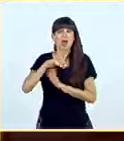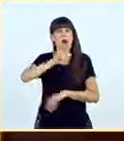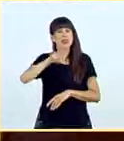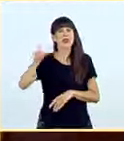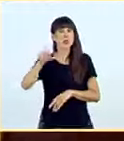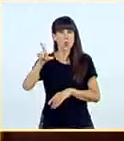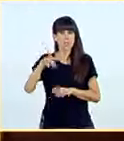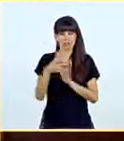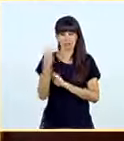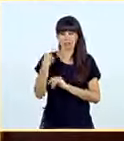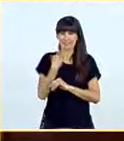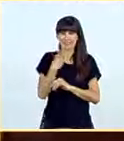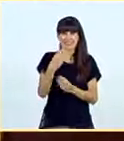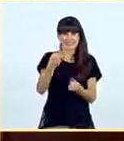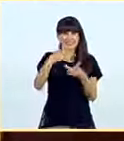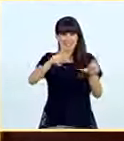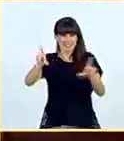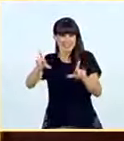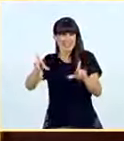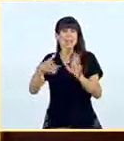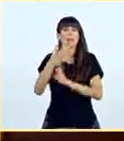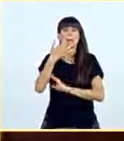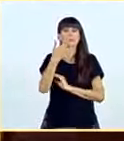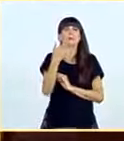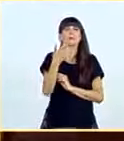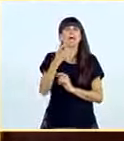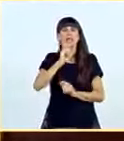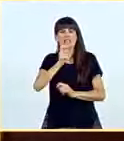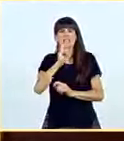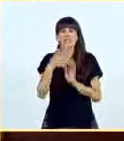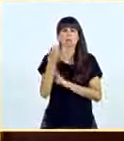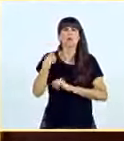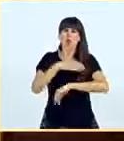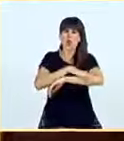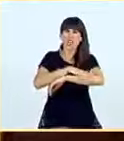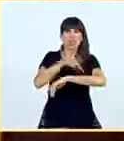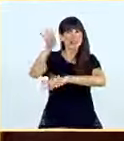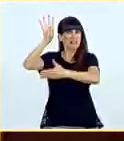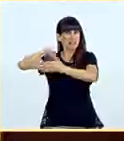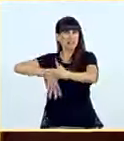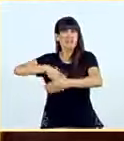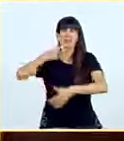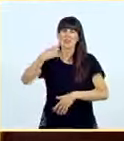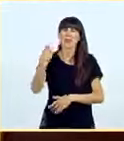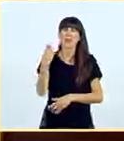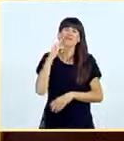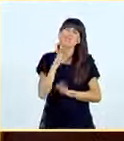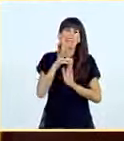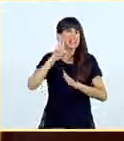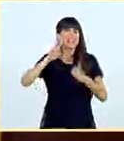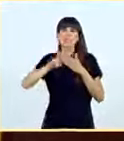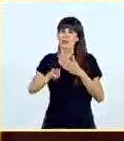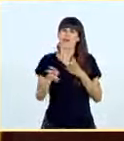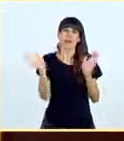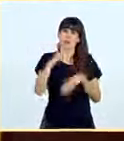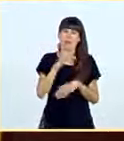desayunábamos en un medio de comunicación con una entrevista en la que el Gobierno catalán les acusa de falta de transparencia por no querer